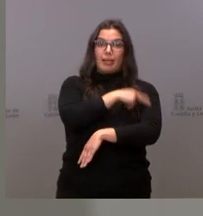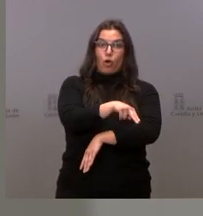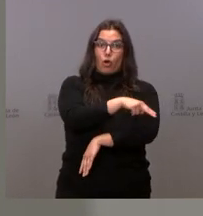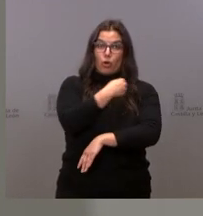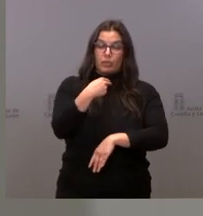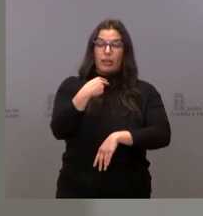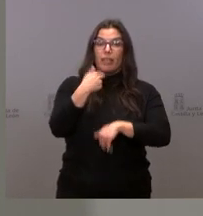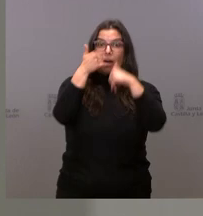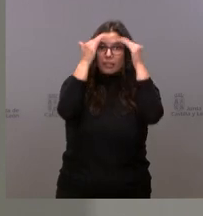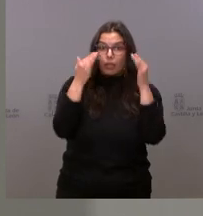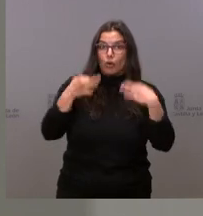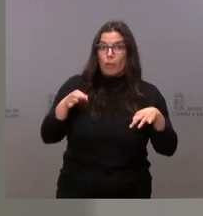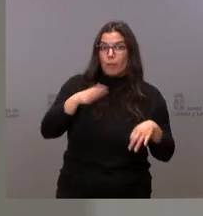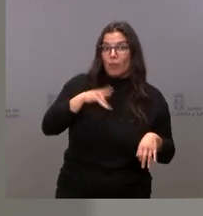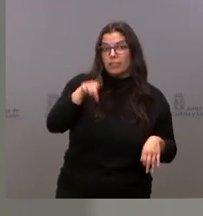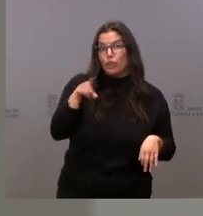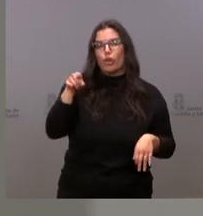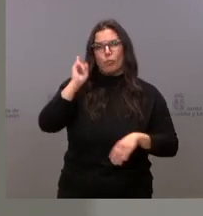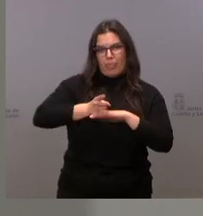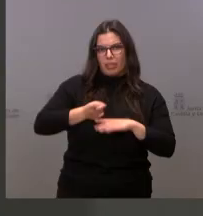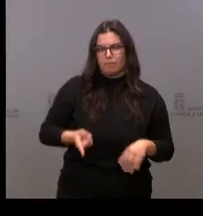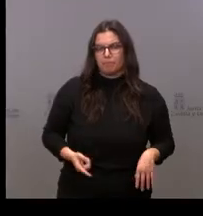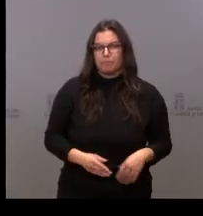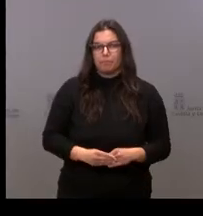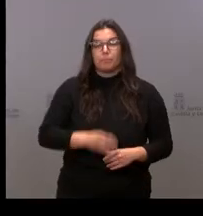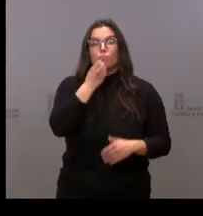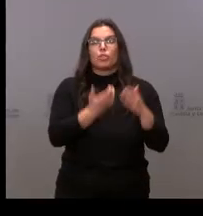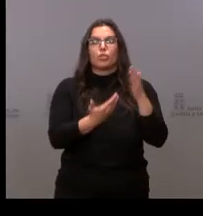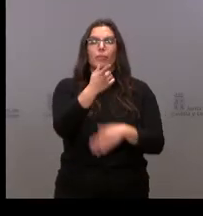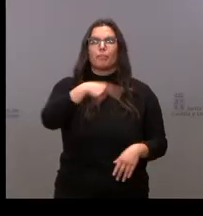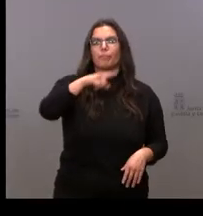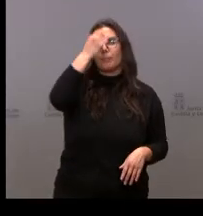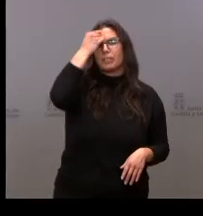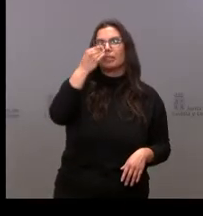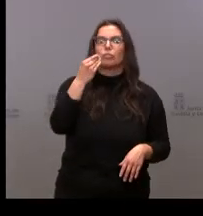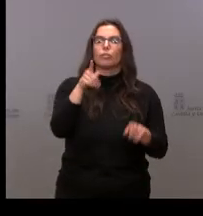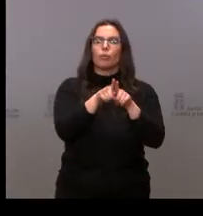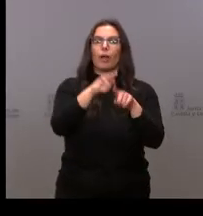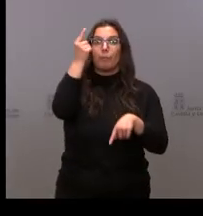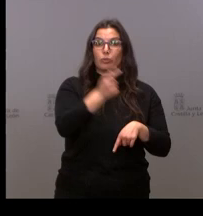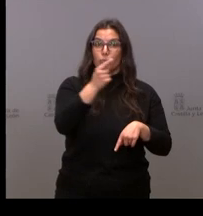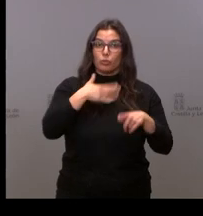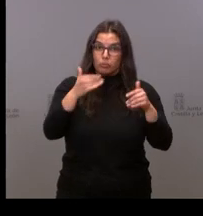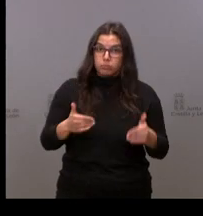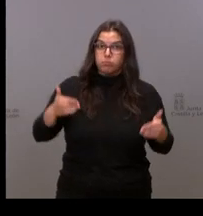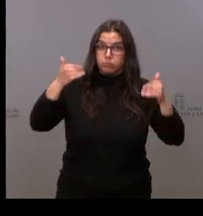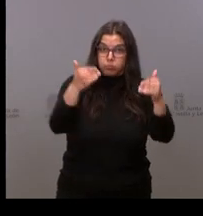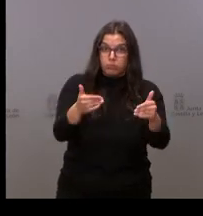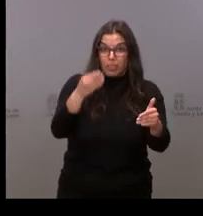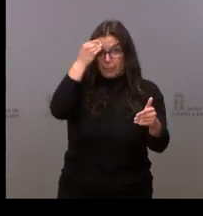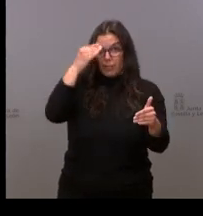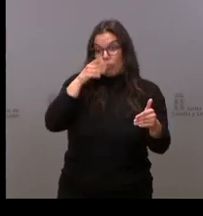de manera ordinaria. Hola, buenos días. ¿Trabajan en la posibilidad de que haya que prorrogar los presupuestos este año ante la cercanía